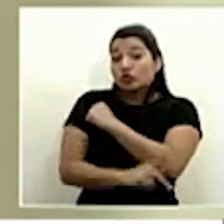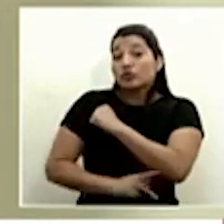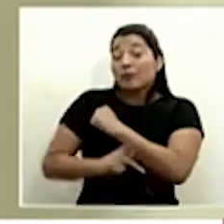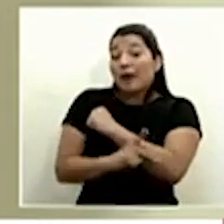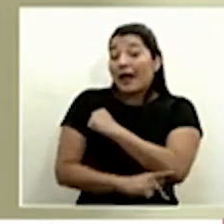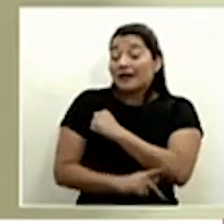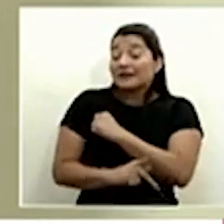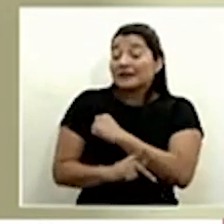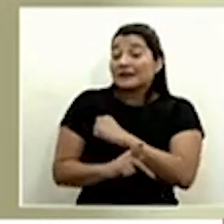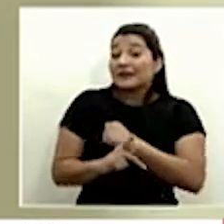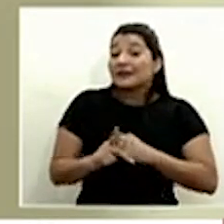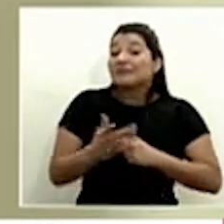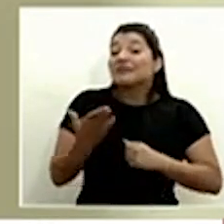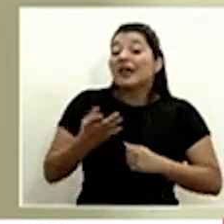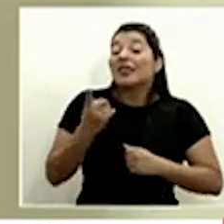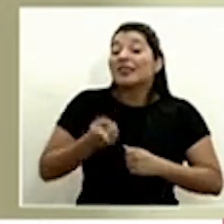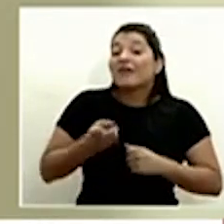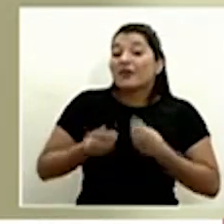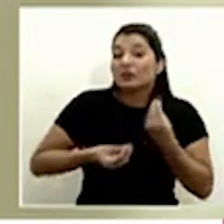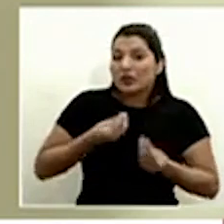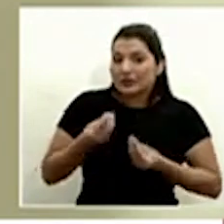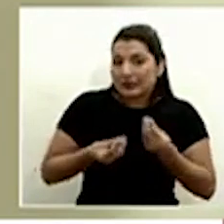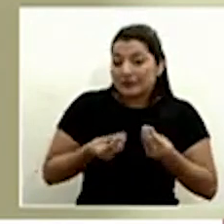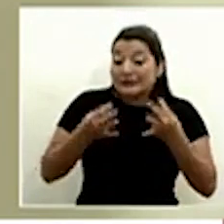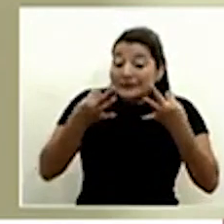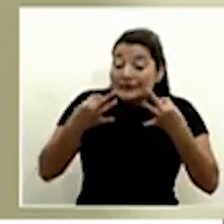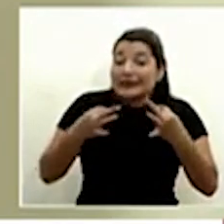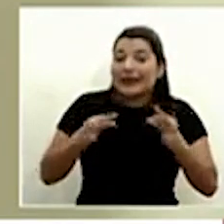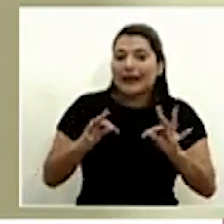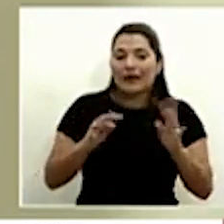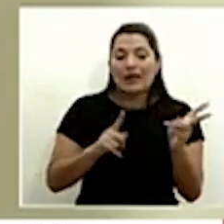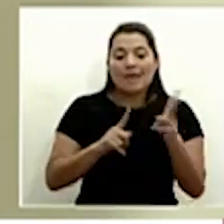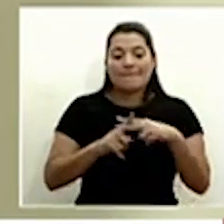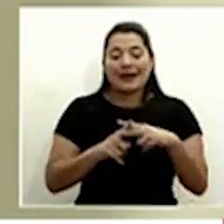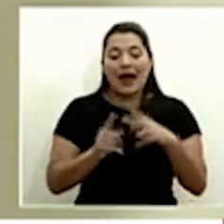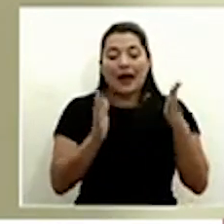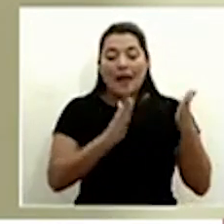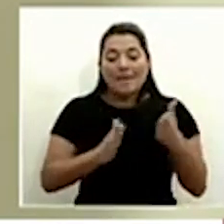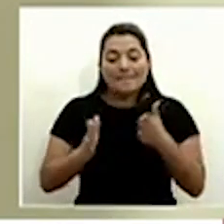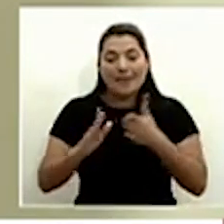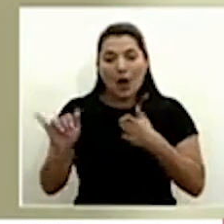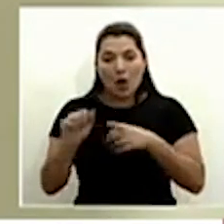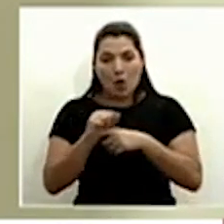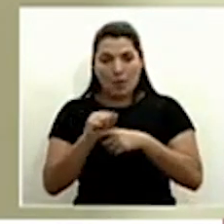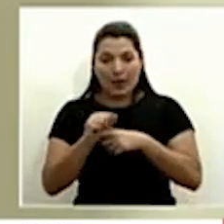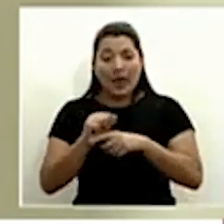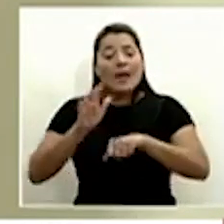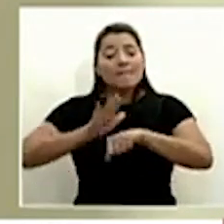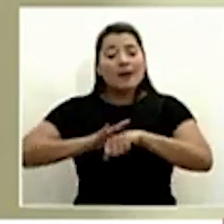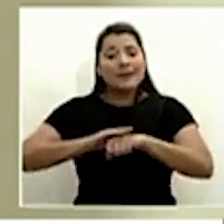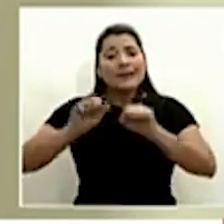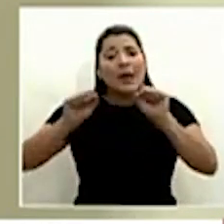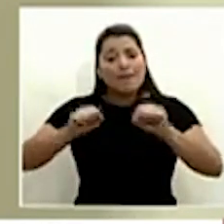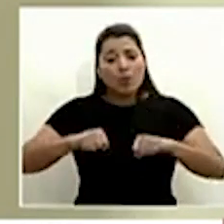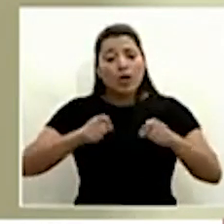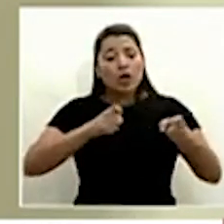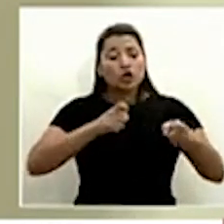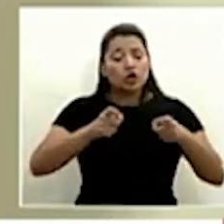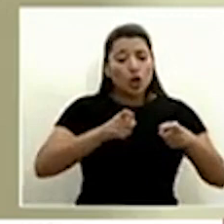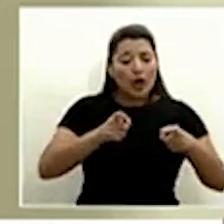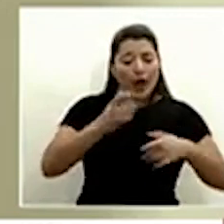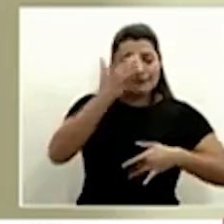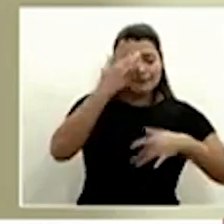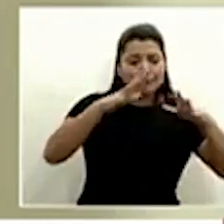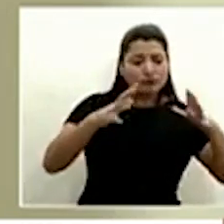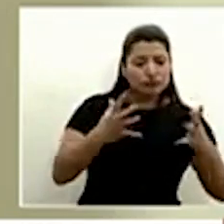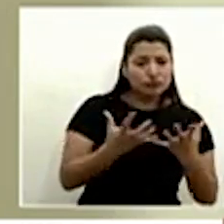es comenzar a probar los planes pilotos que nos permitan convivir con el virus, con la pandemia y